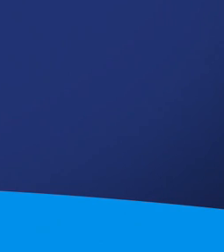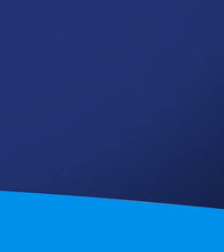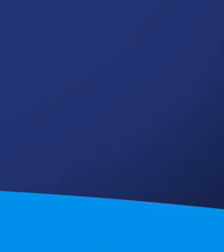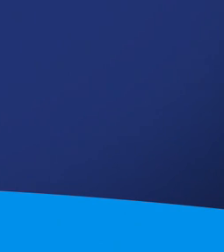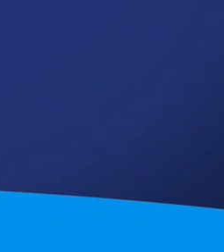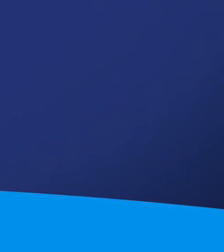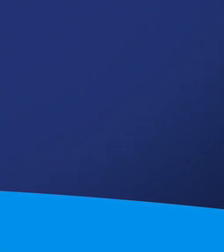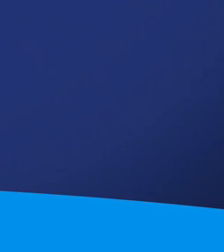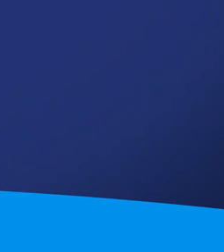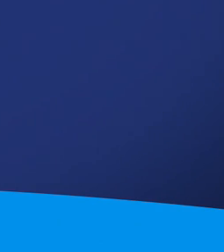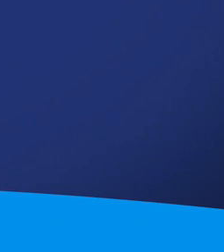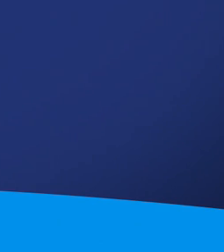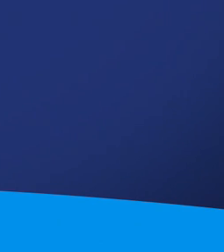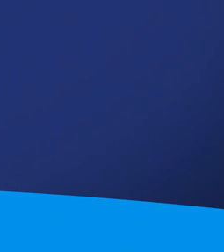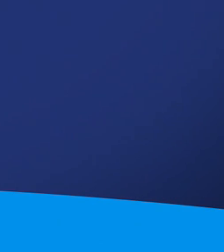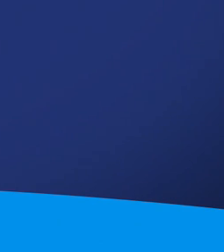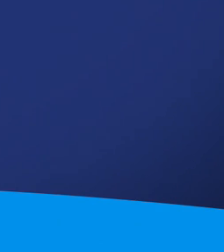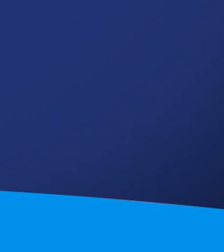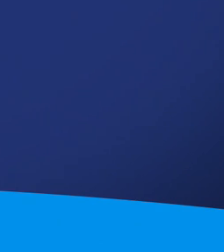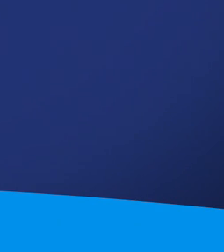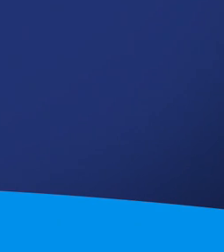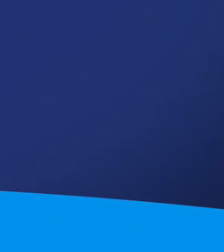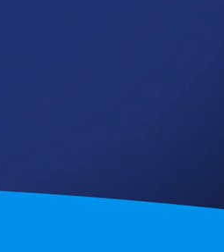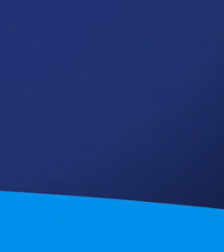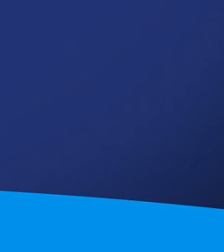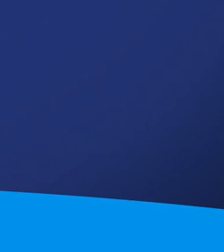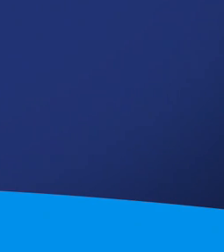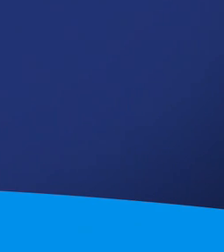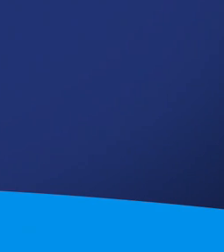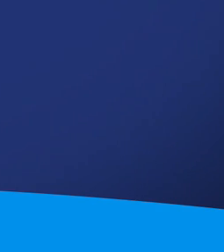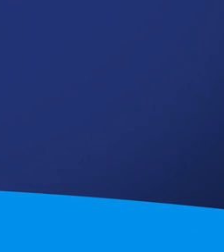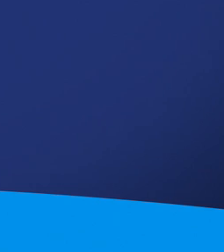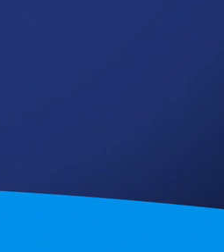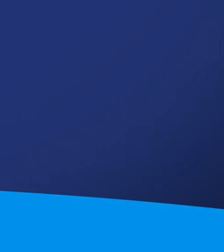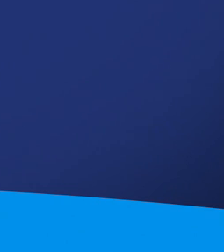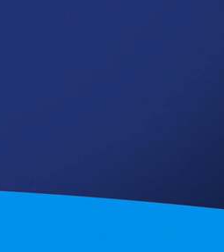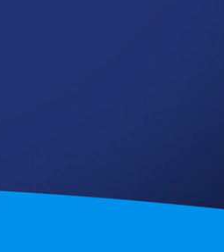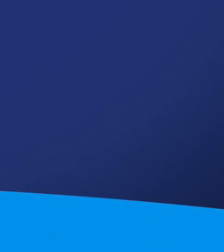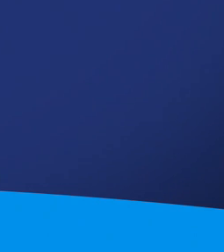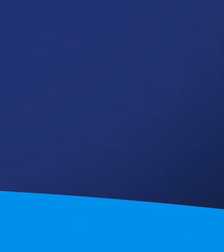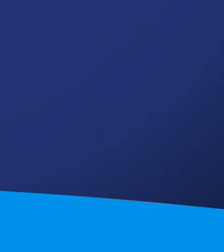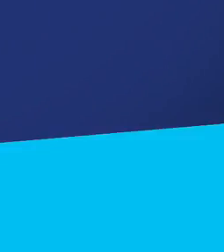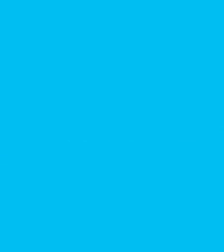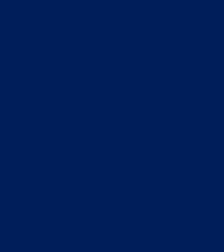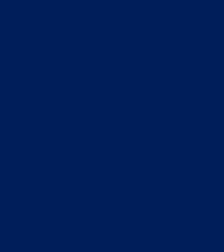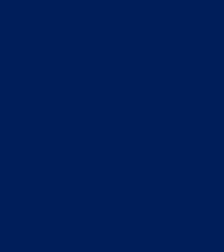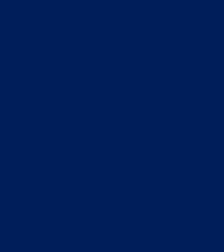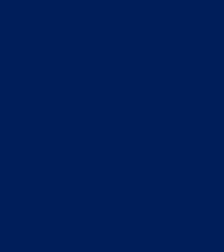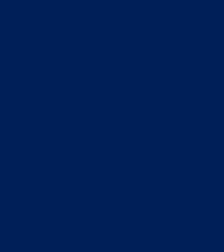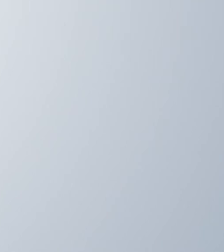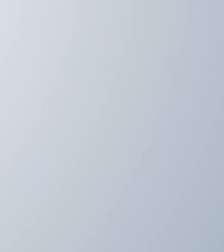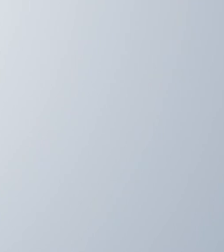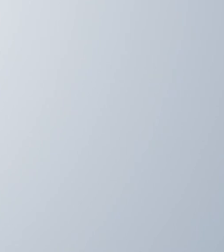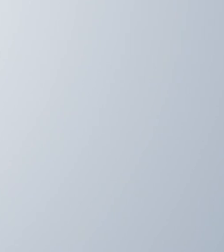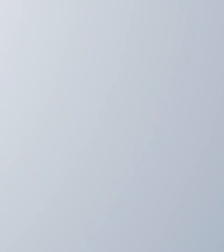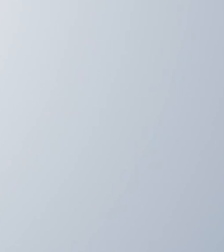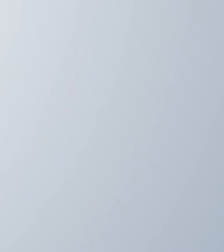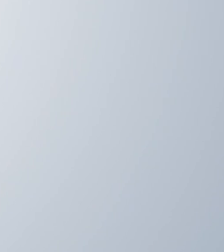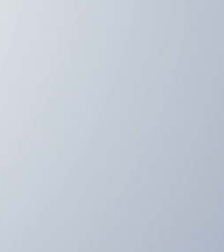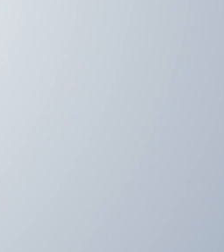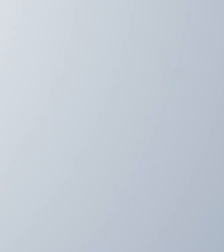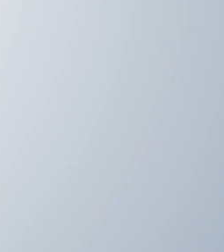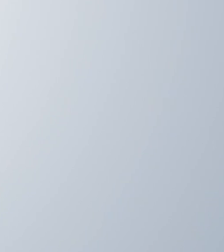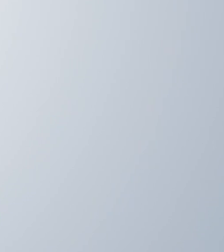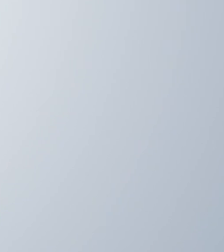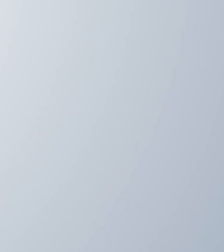menos 80